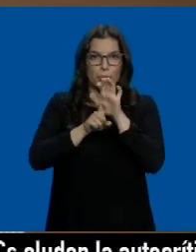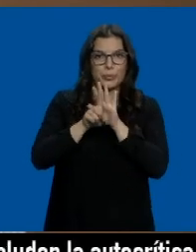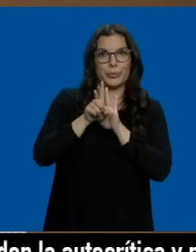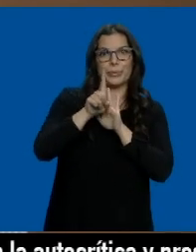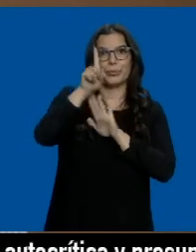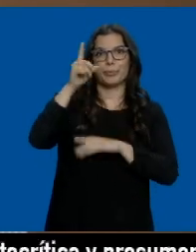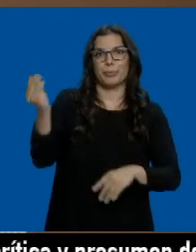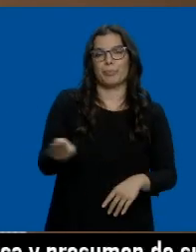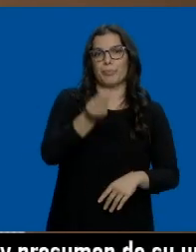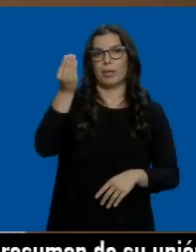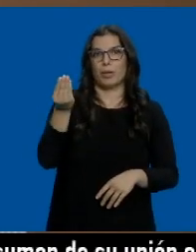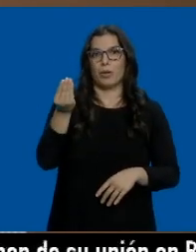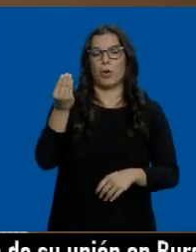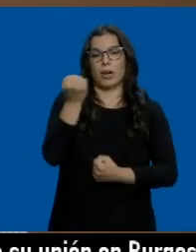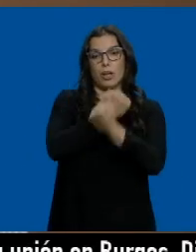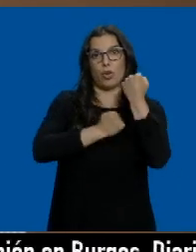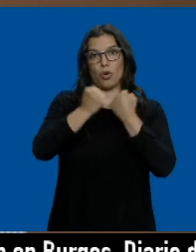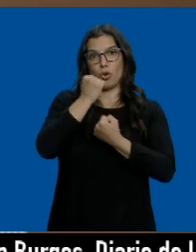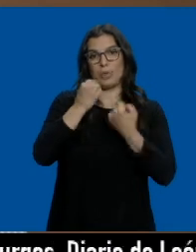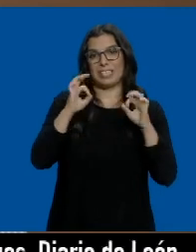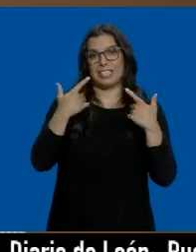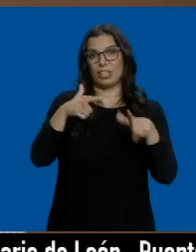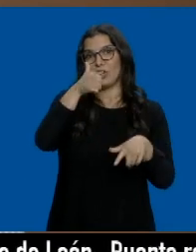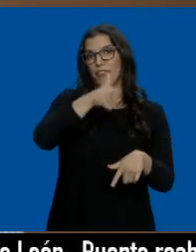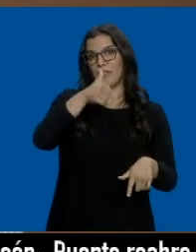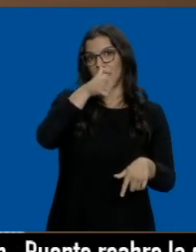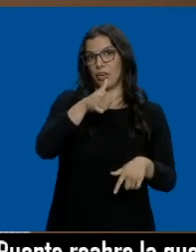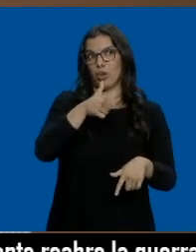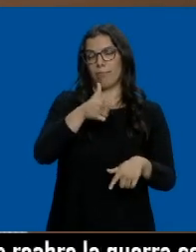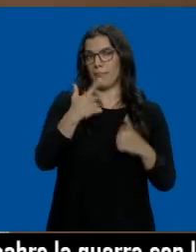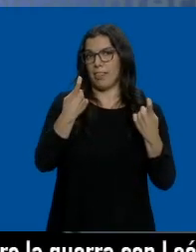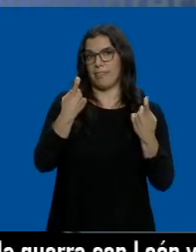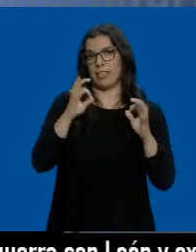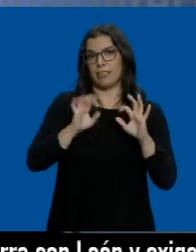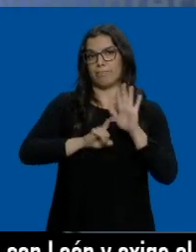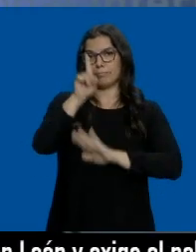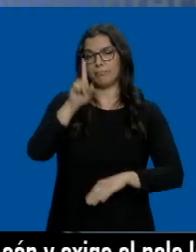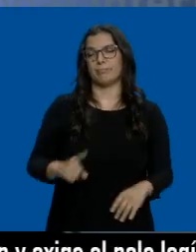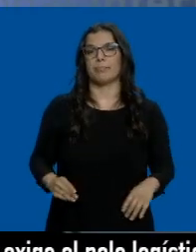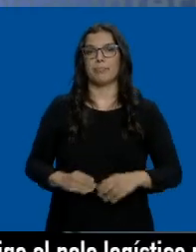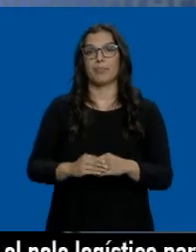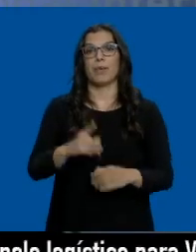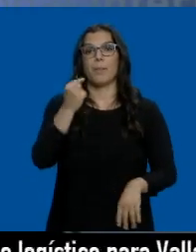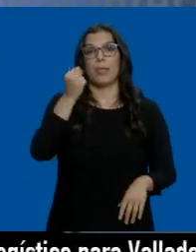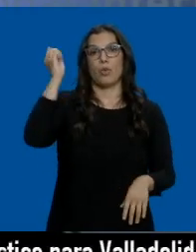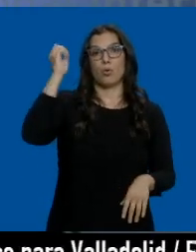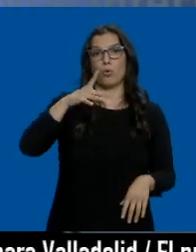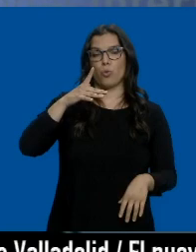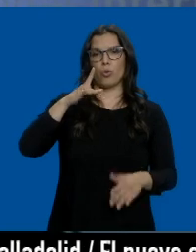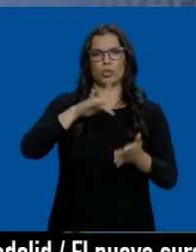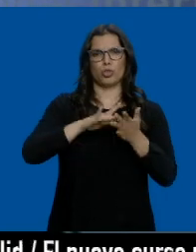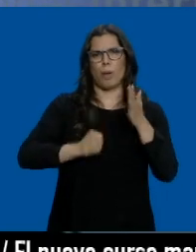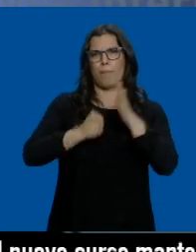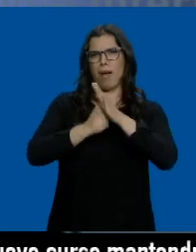poco a poco el pulso de la economía en el sector del vino que tanto lo necesita. El precio de la luz está marcando